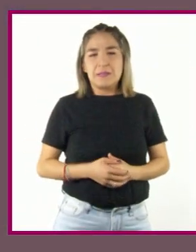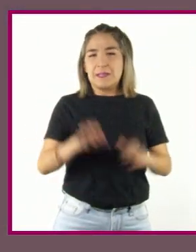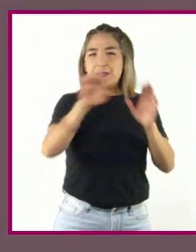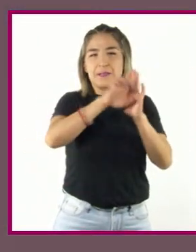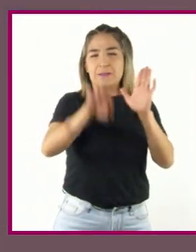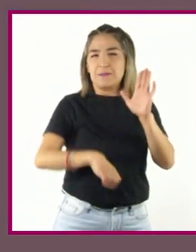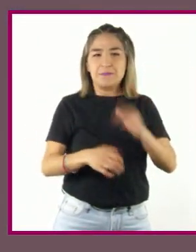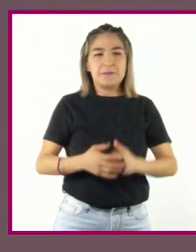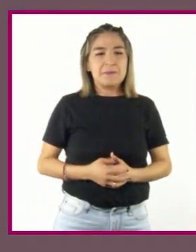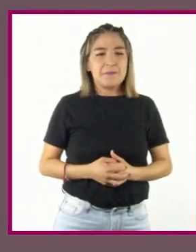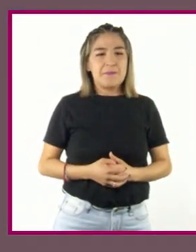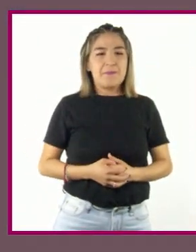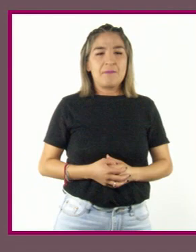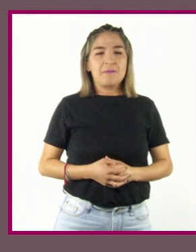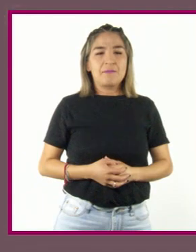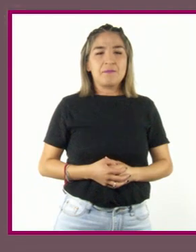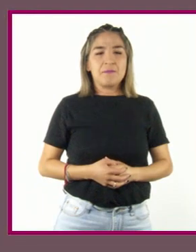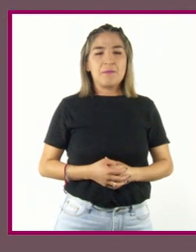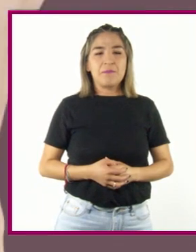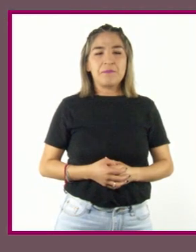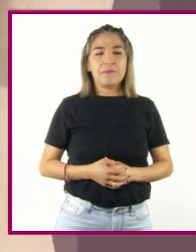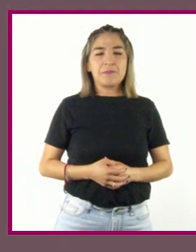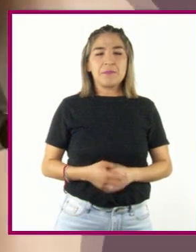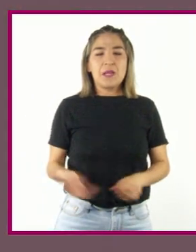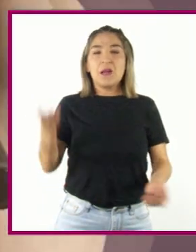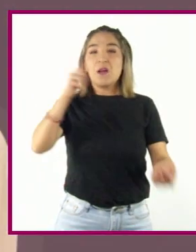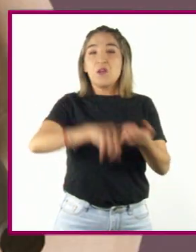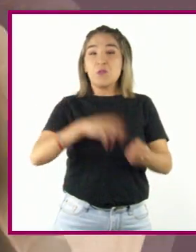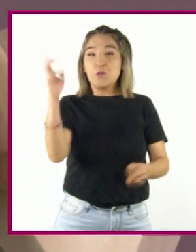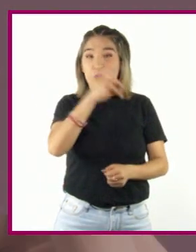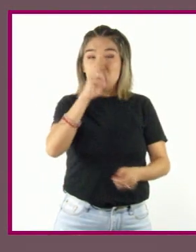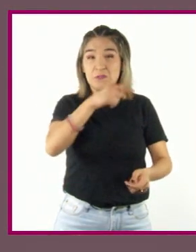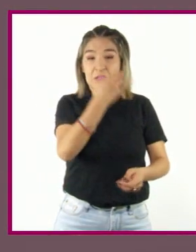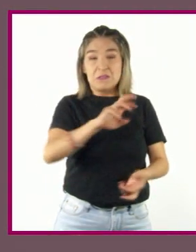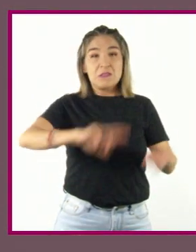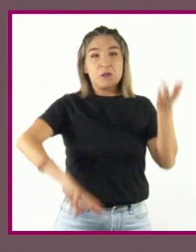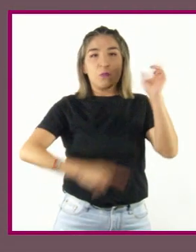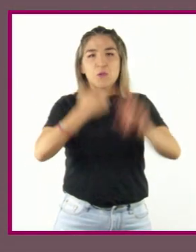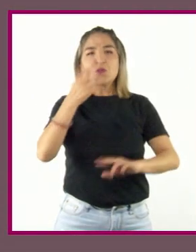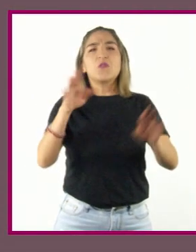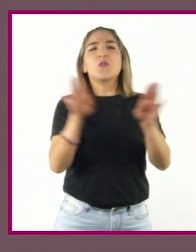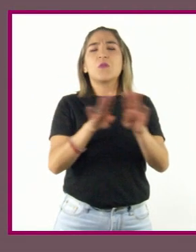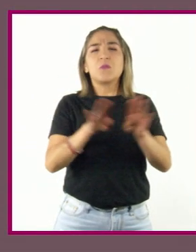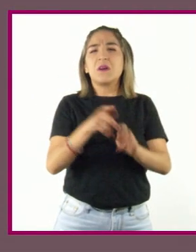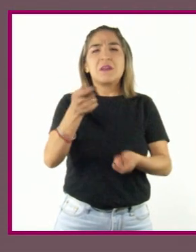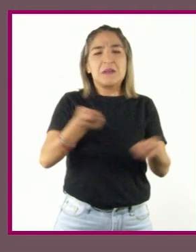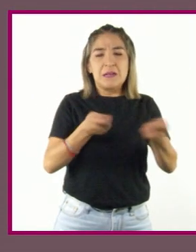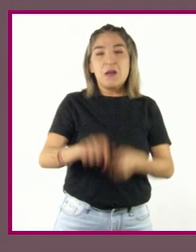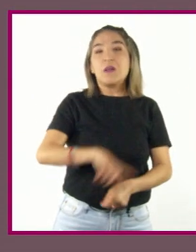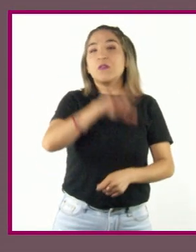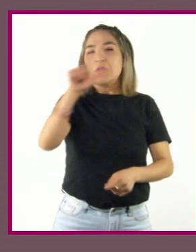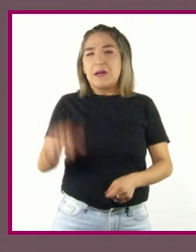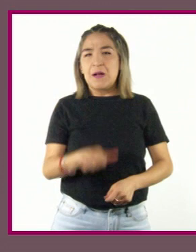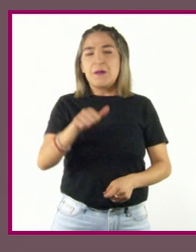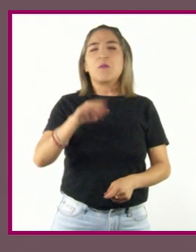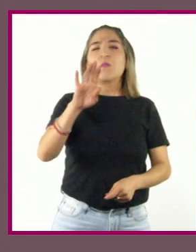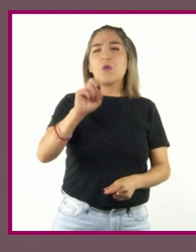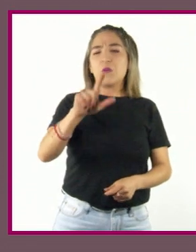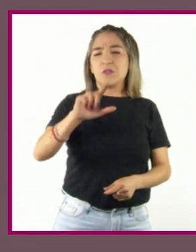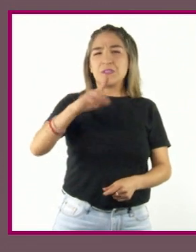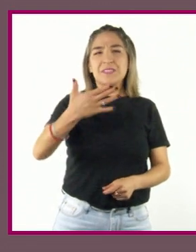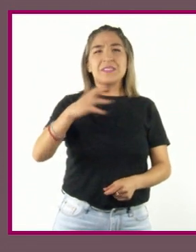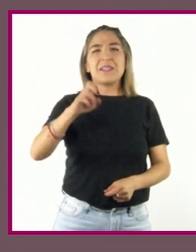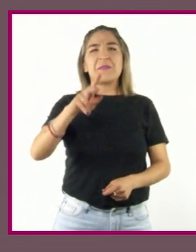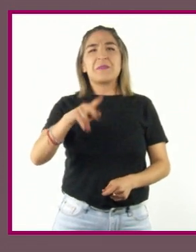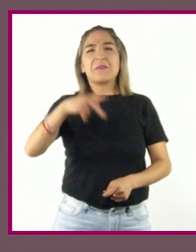ejemplo, la Revolución Rusa comenzó con un gobierno moderado, pero tras la Revolución Bolchevique y la instauración del